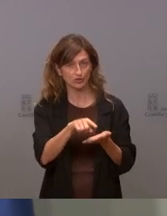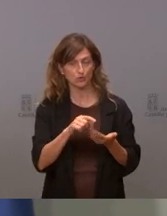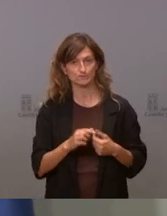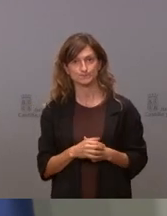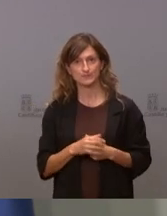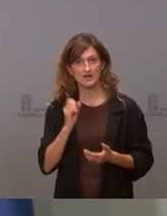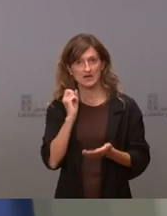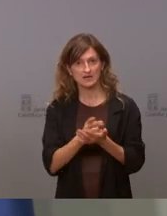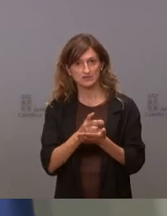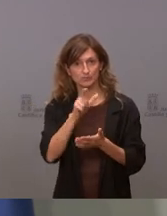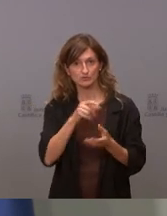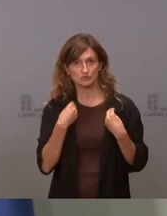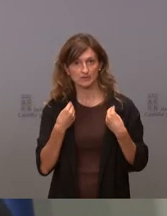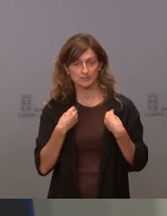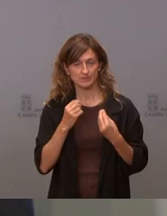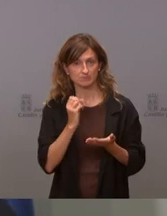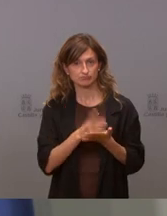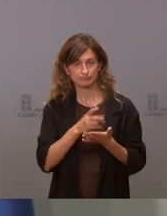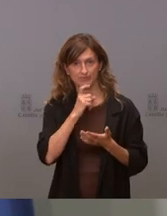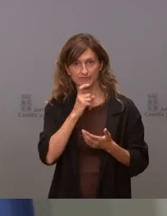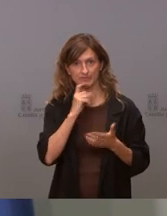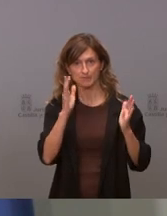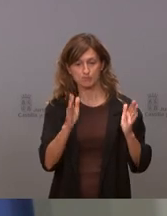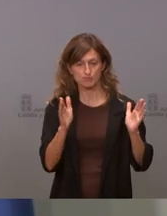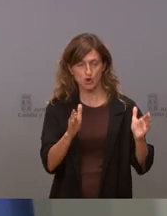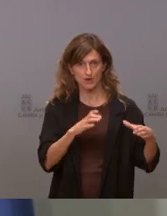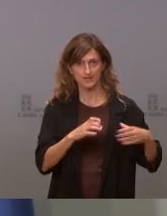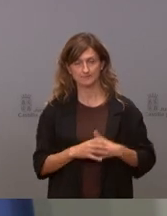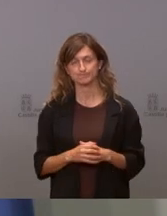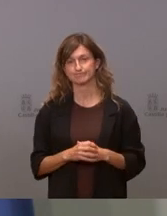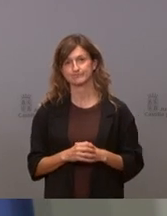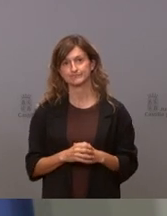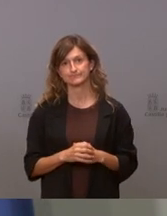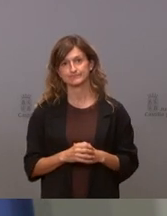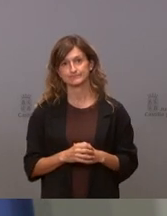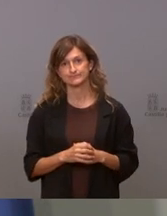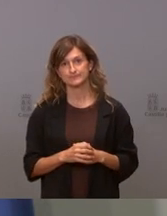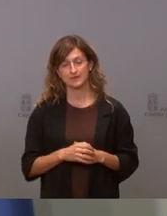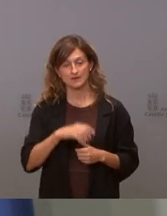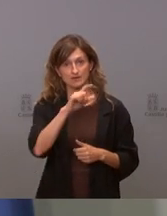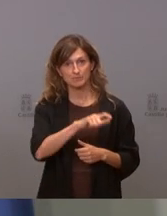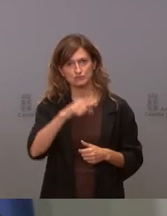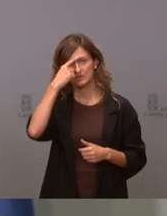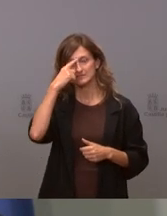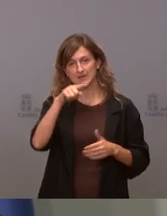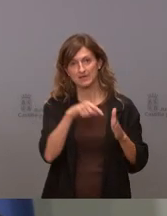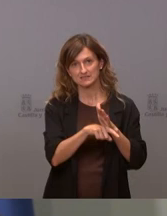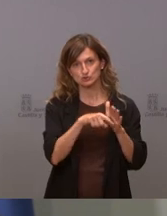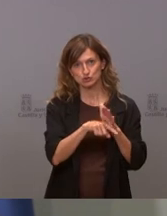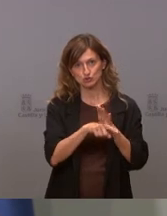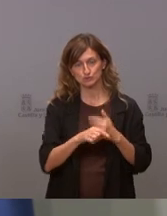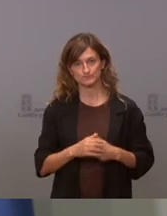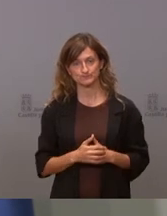un reto demográfico estamos en ese bloque en el bloque de la gente que sabe lo que es gestionar no estamos